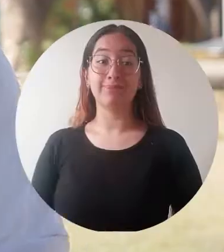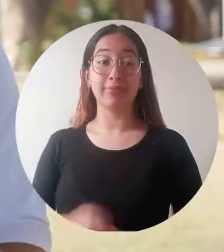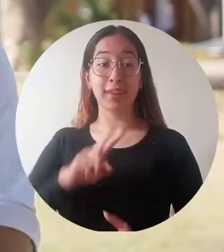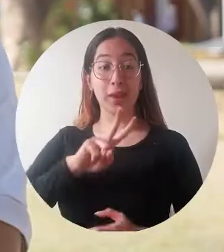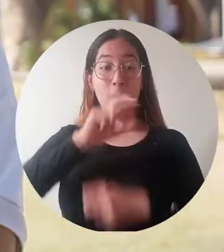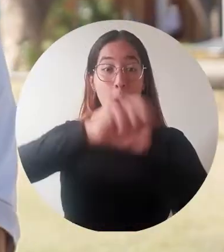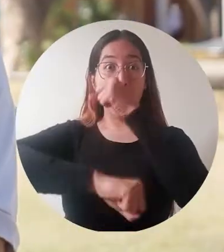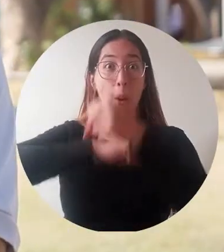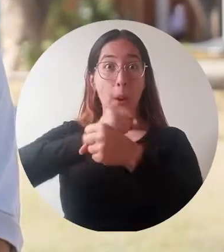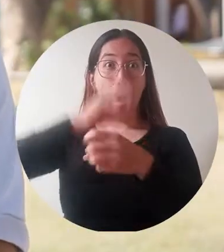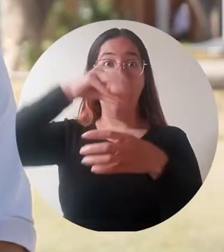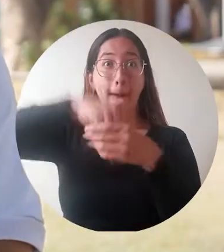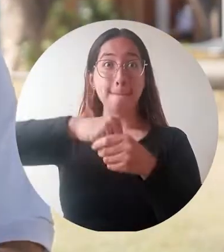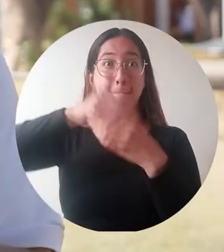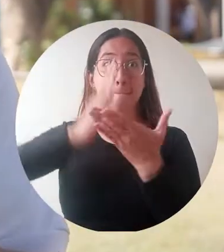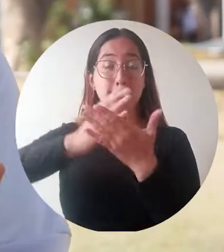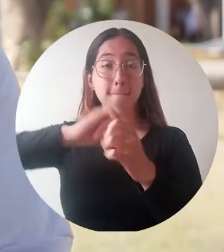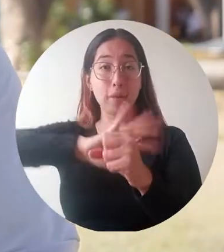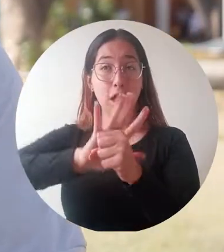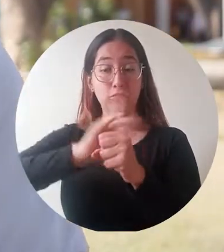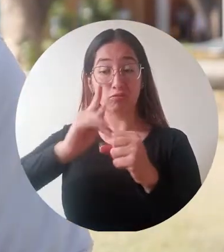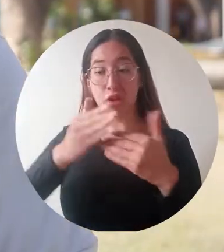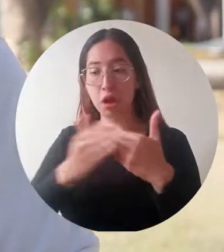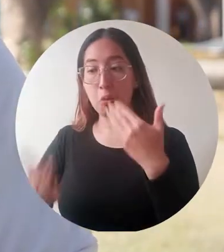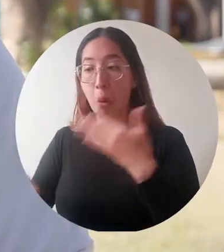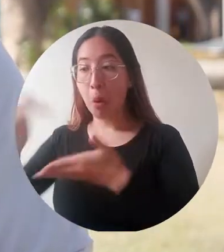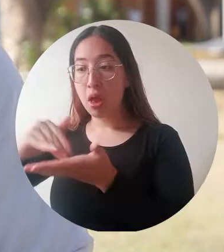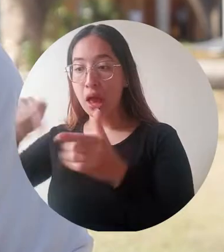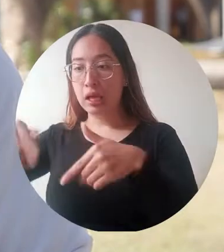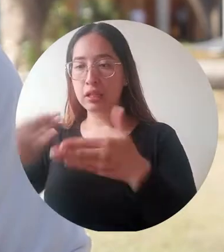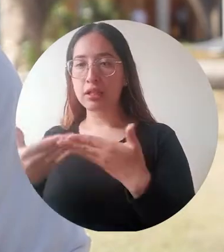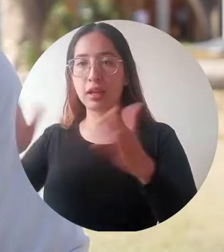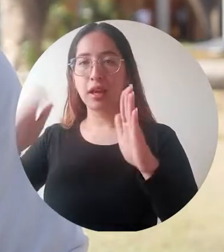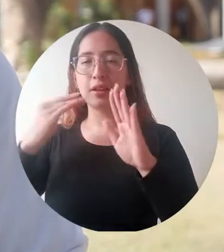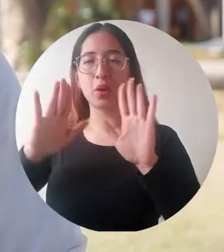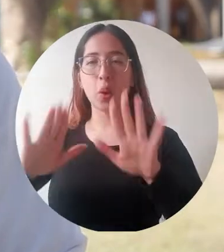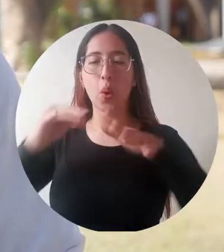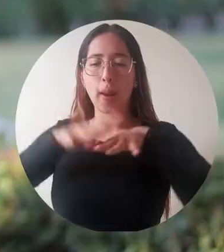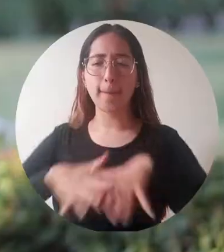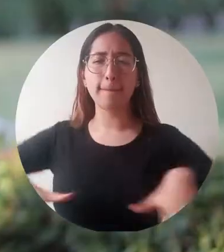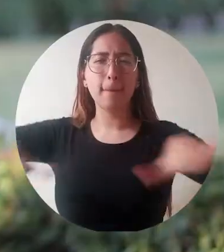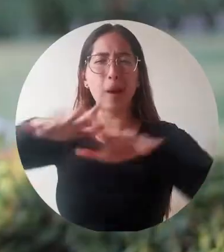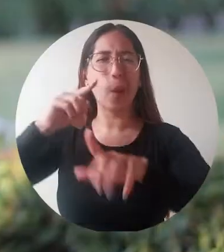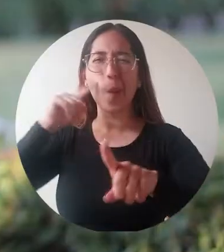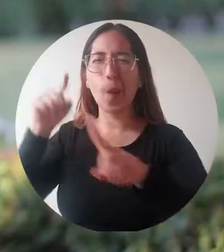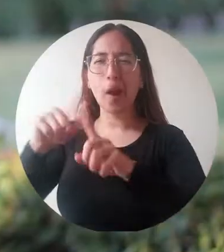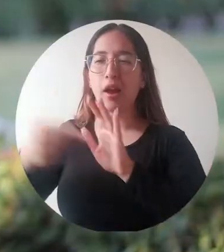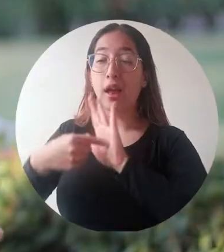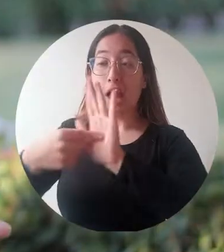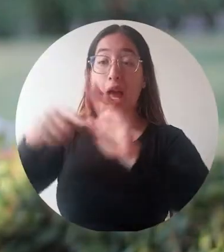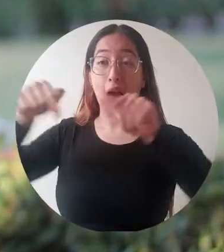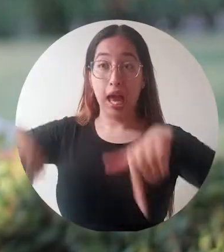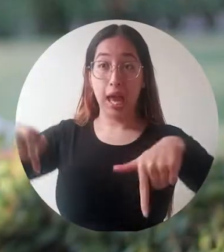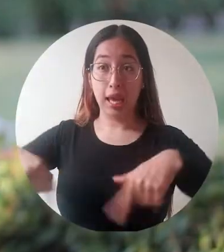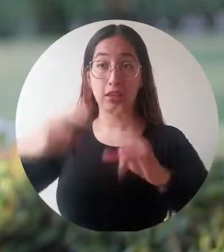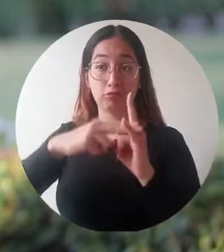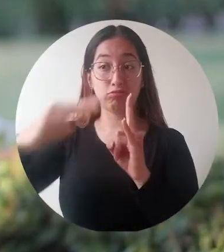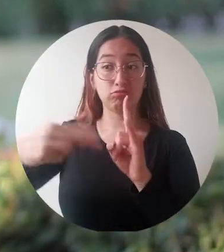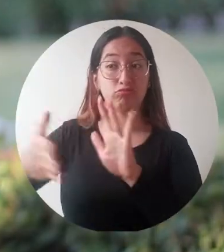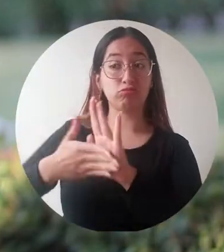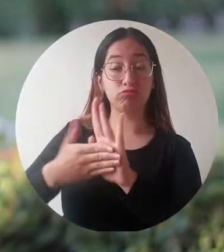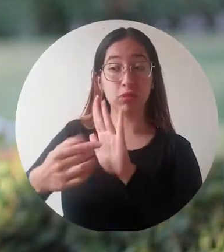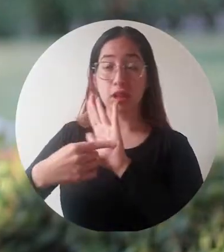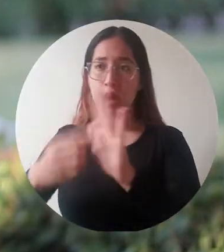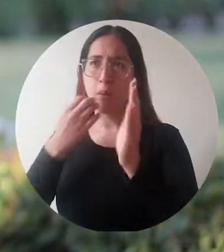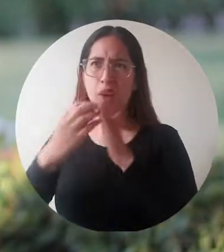Después de dos años, regresó a la Alma Mater la iniciativa Kick-Off Uni Magdalena. Este espacio da muestra de que en nuestra